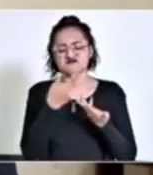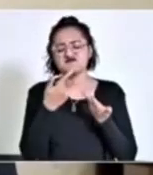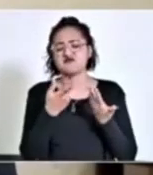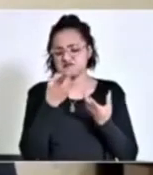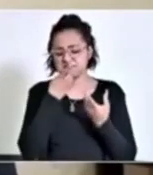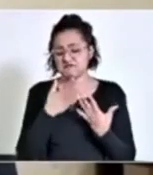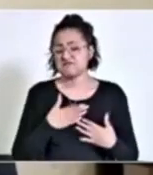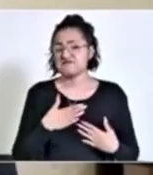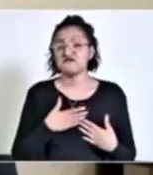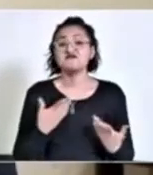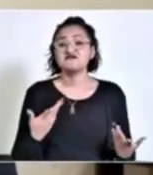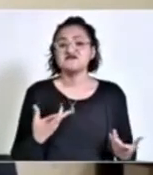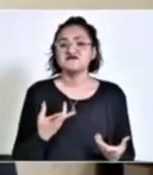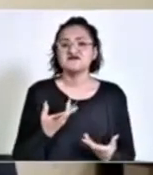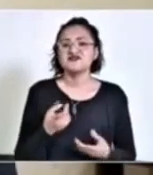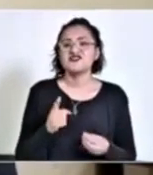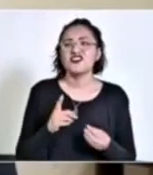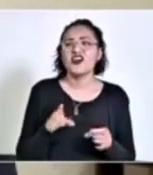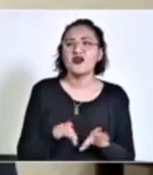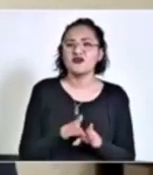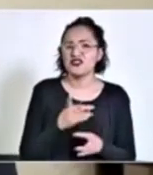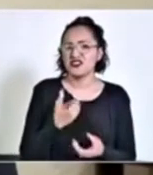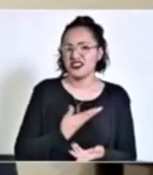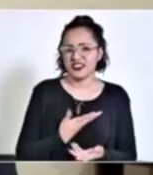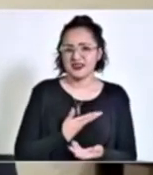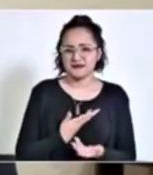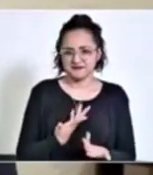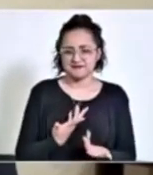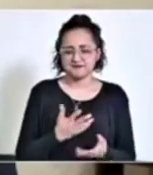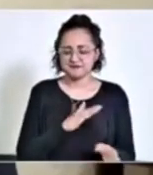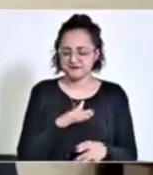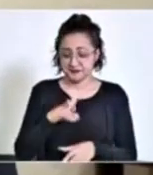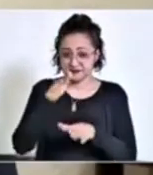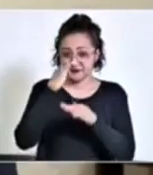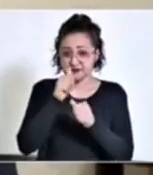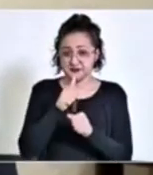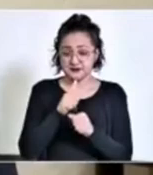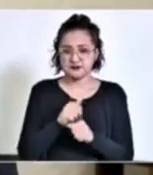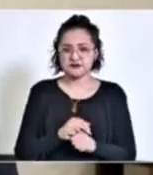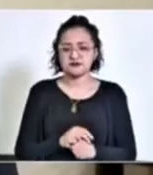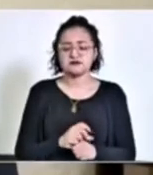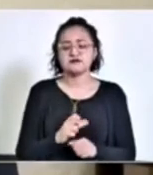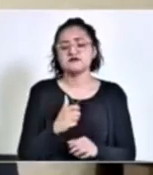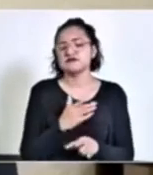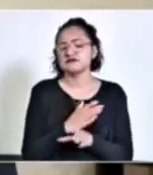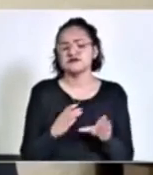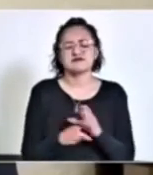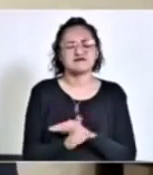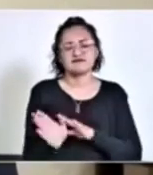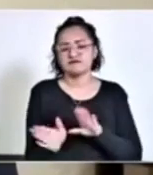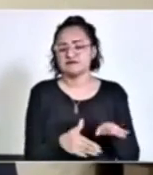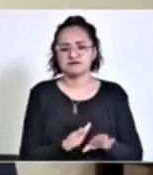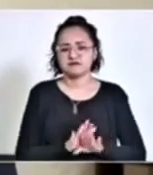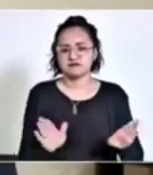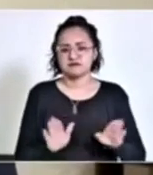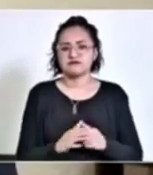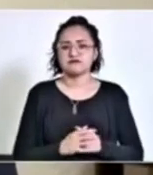Él tiene que acreditarlo. ¿De acuerdo? Lo demás es otra cosa.